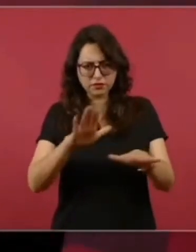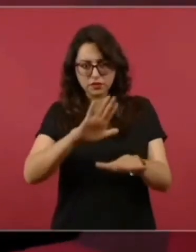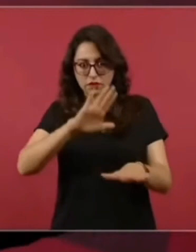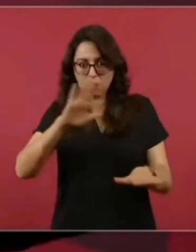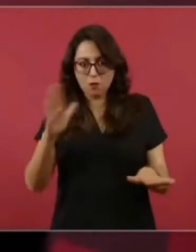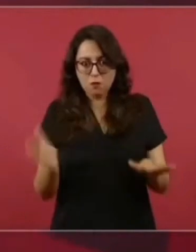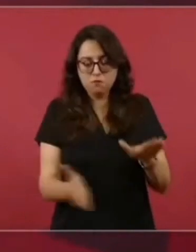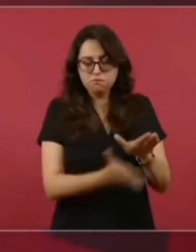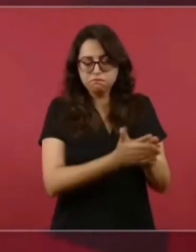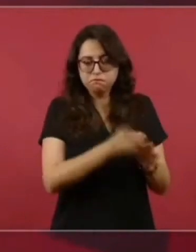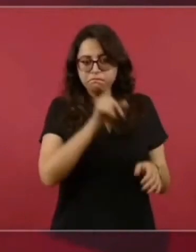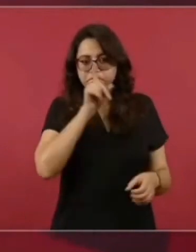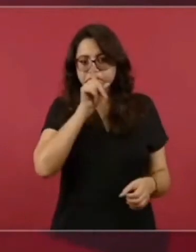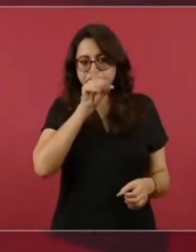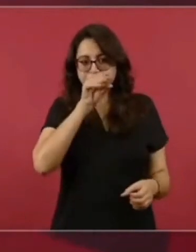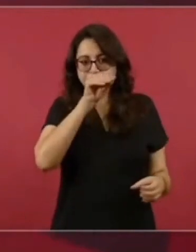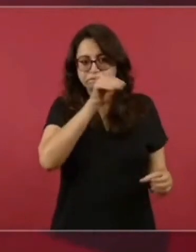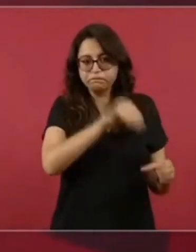guardado